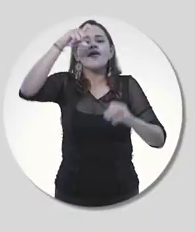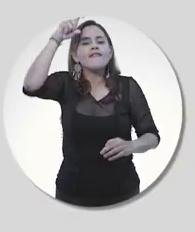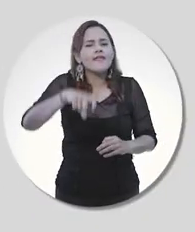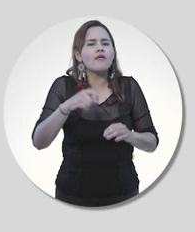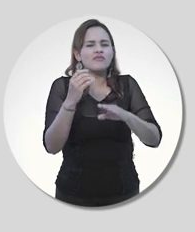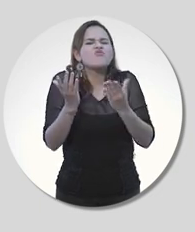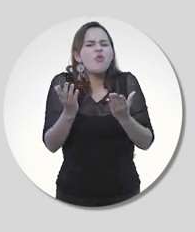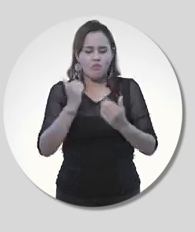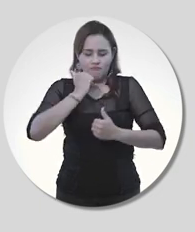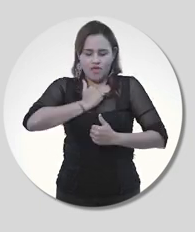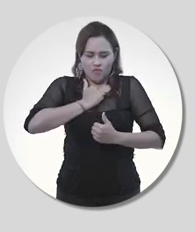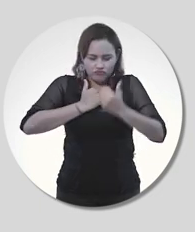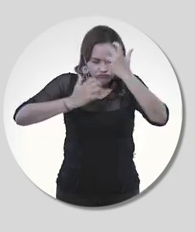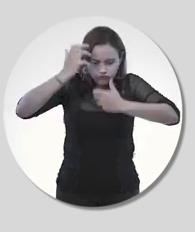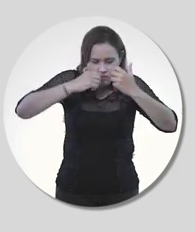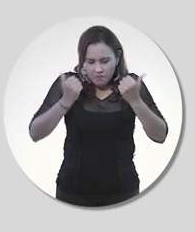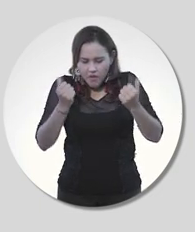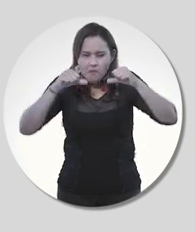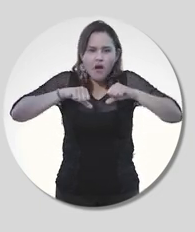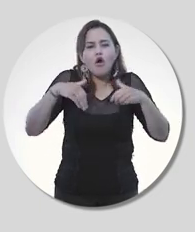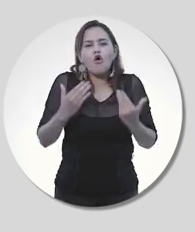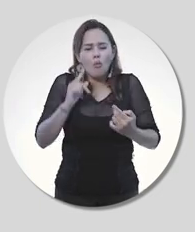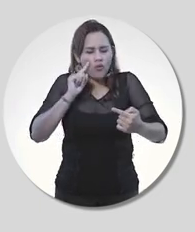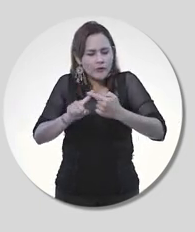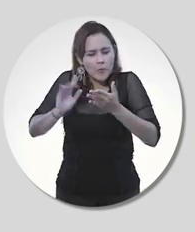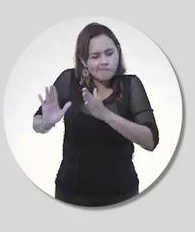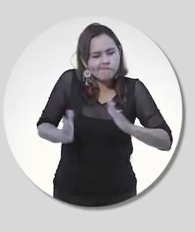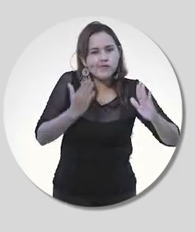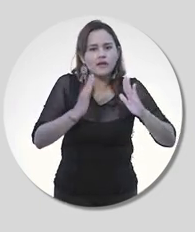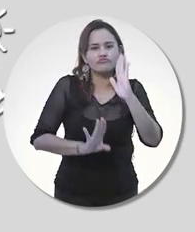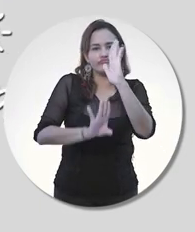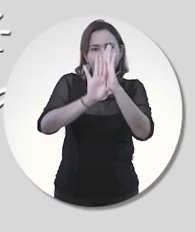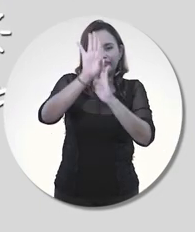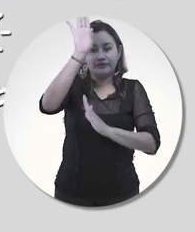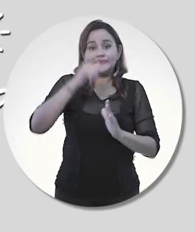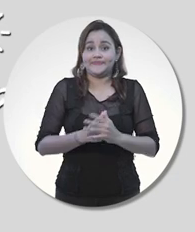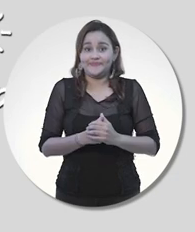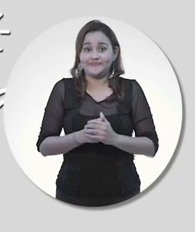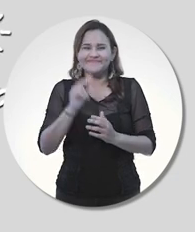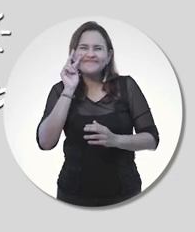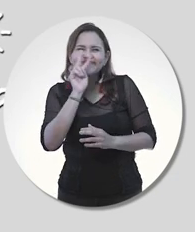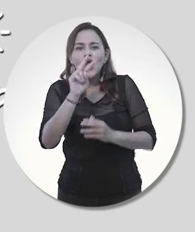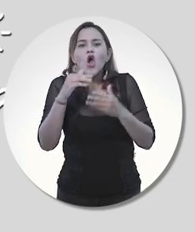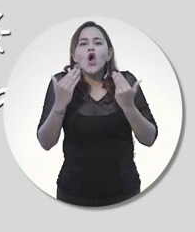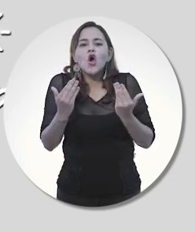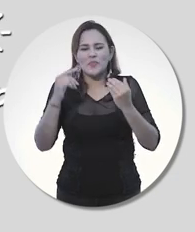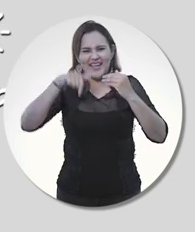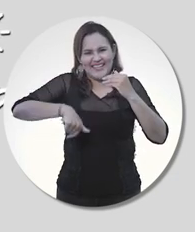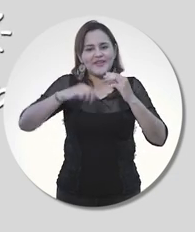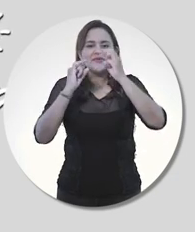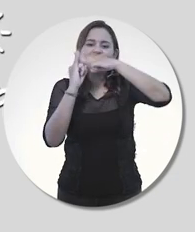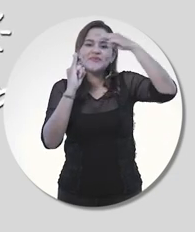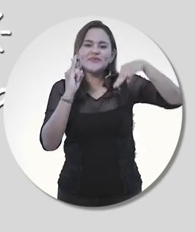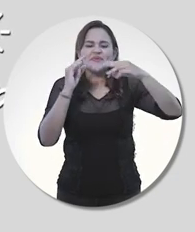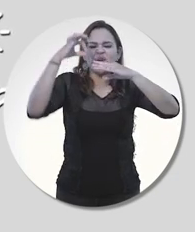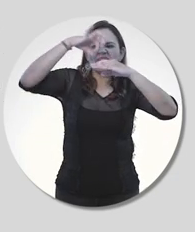su desarrollo y de autovaluarse constantemente, generando planes de mejoramiento contigo. Aquí podemos ver cómo los ciclos de la siembra de la Uni